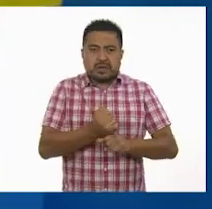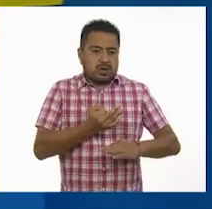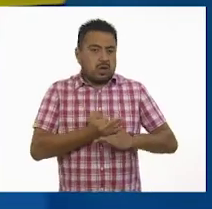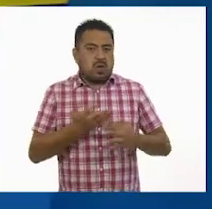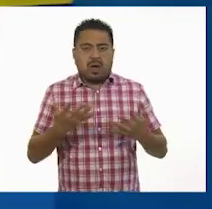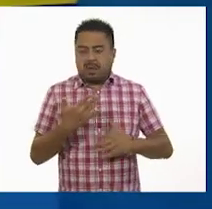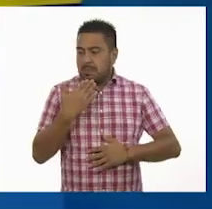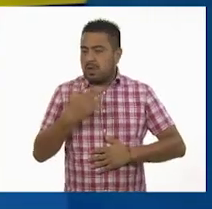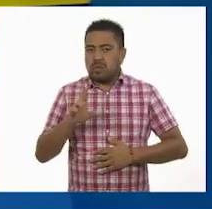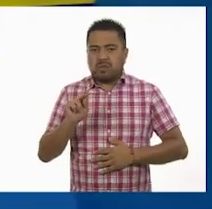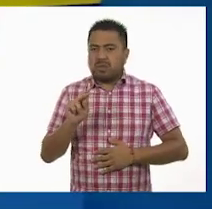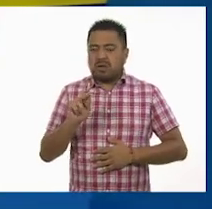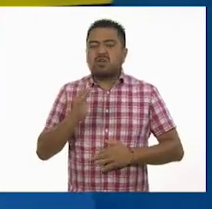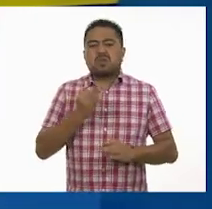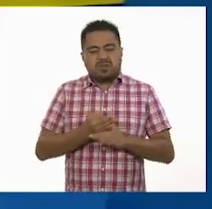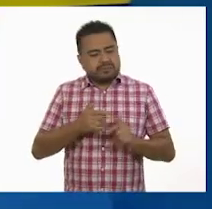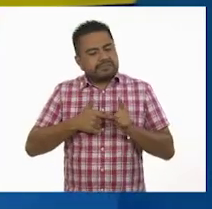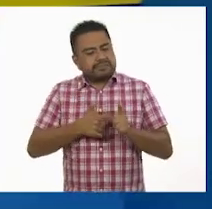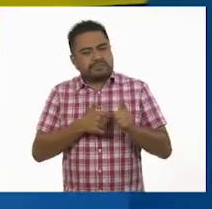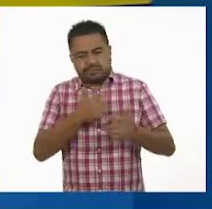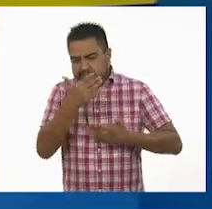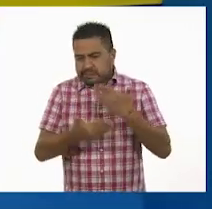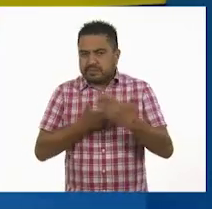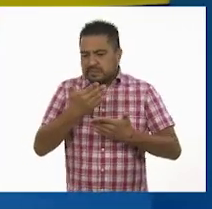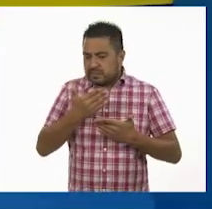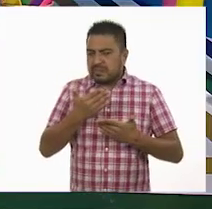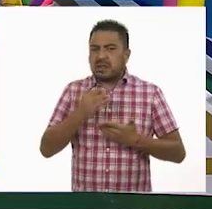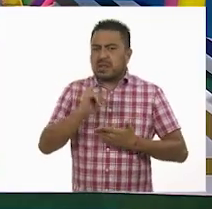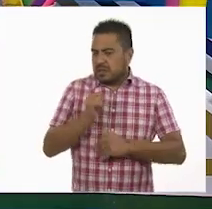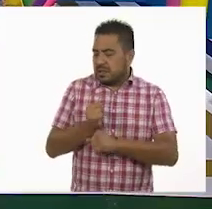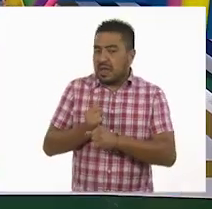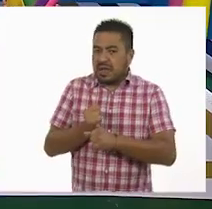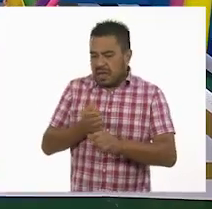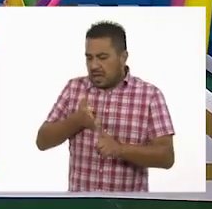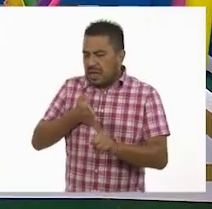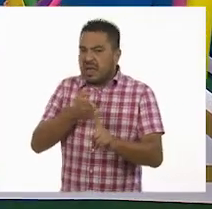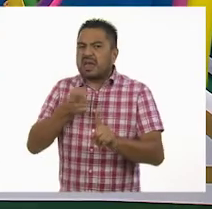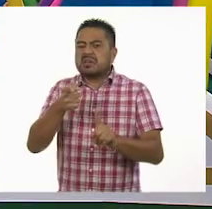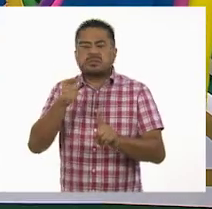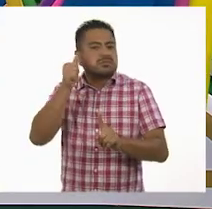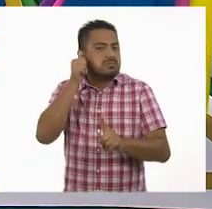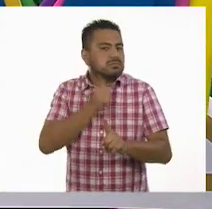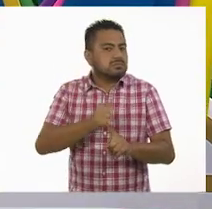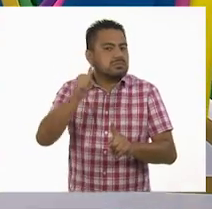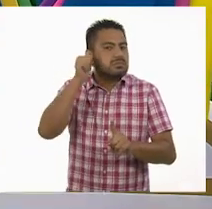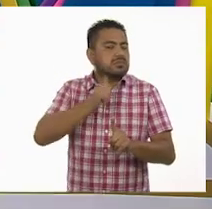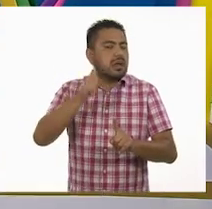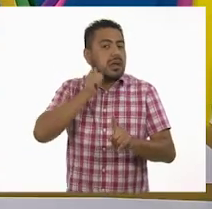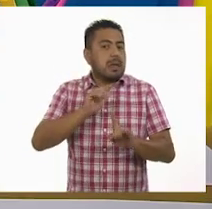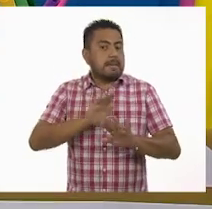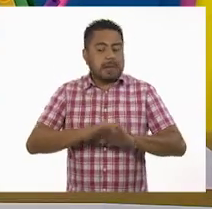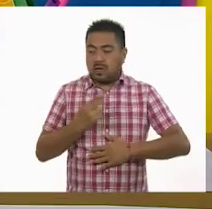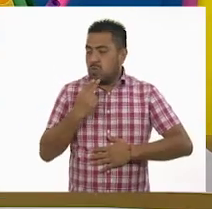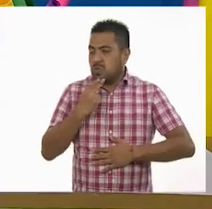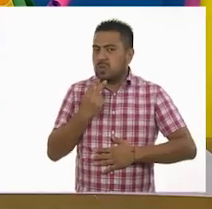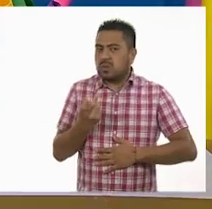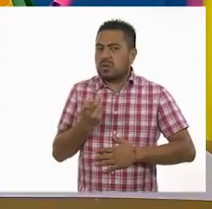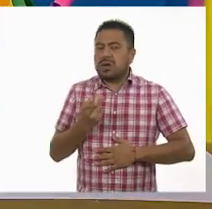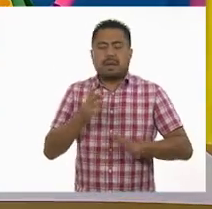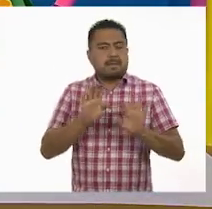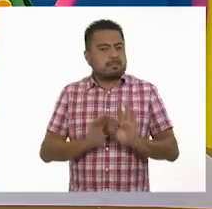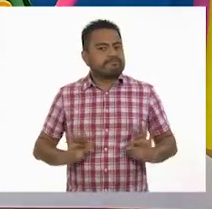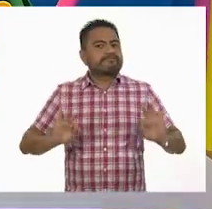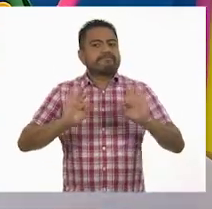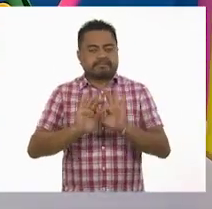no lo hice muy bien, entonces voy a seguir estudiando e investigando. es el camino de la investigación, acuérdate, siempre es muy útil, muy